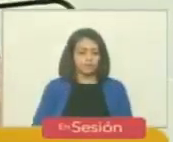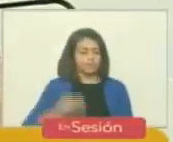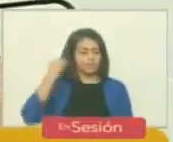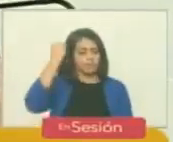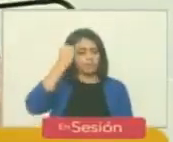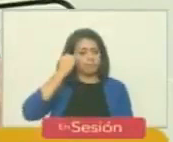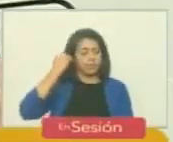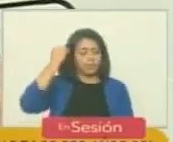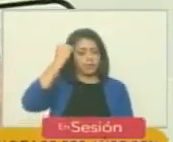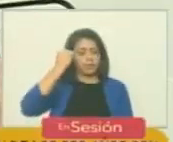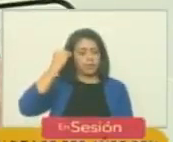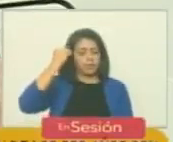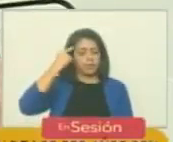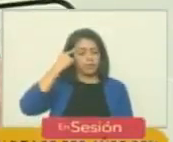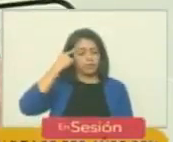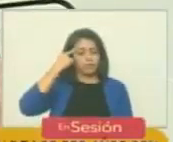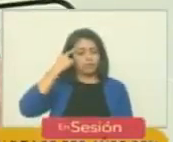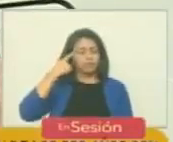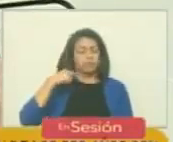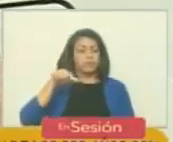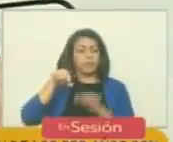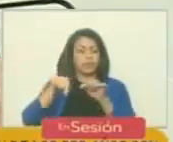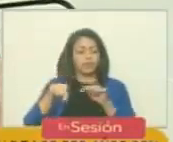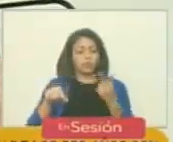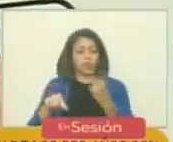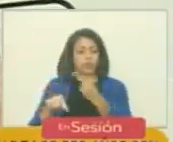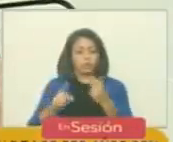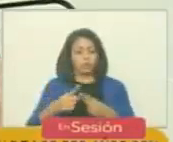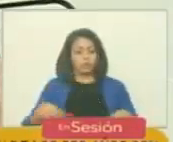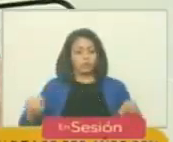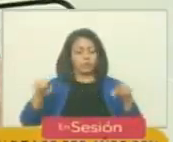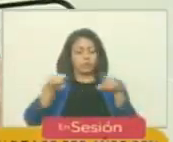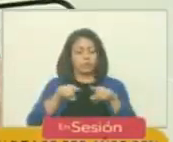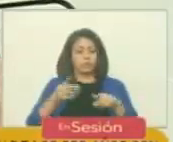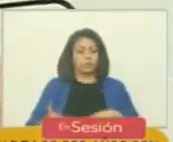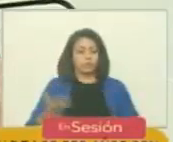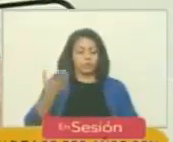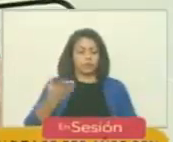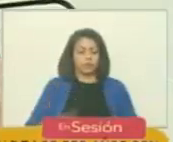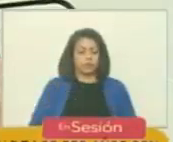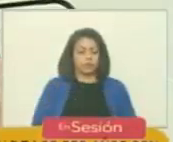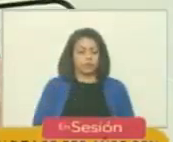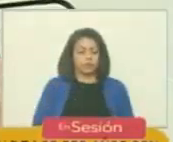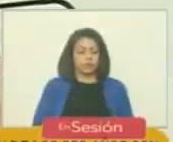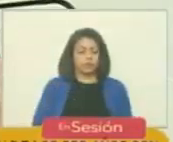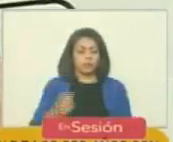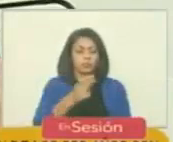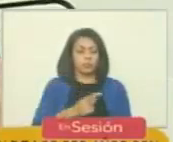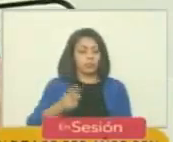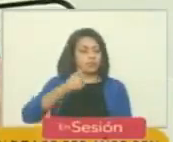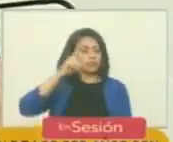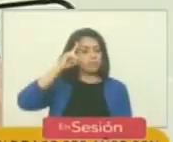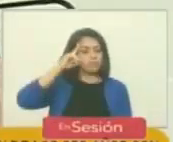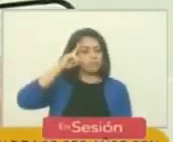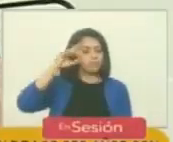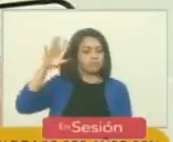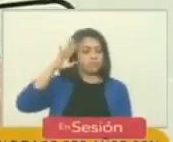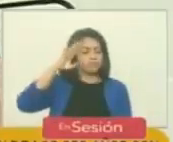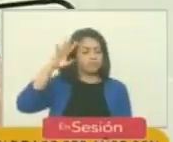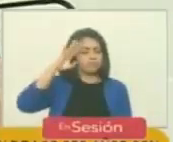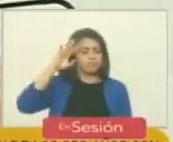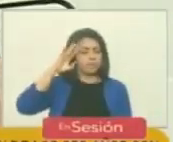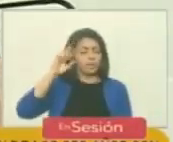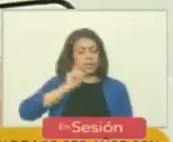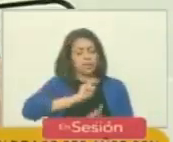Reflexionando sobre estos dos acontecimientos y buscando inspiración para poder